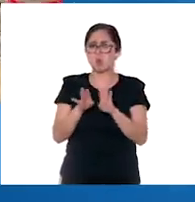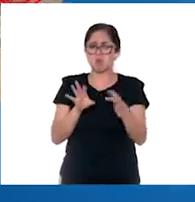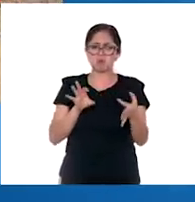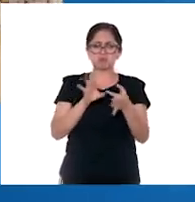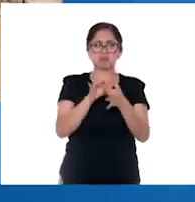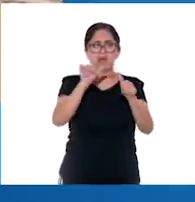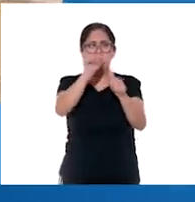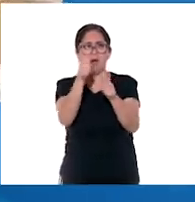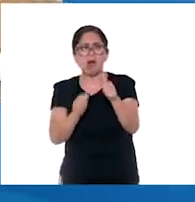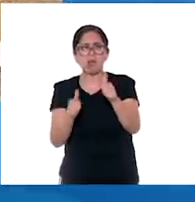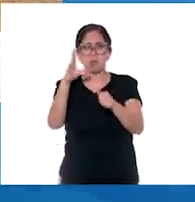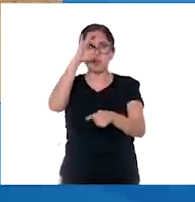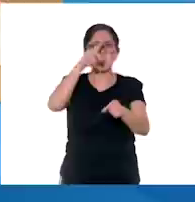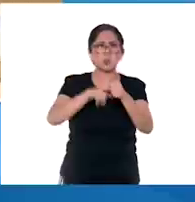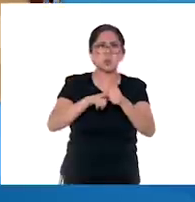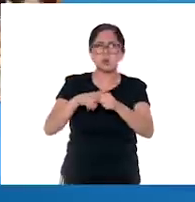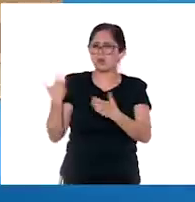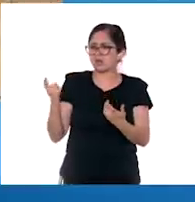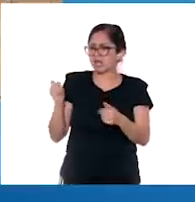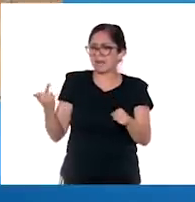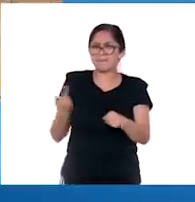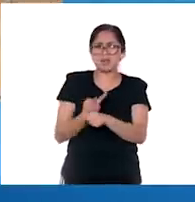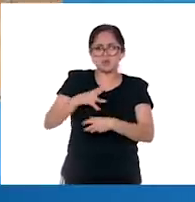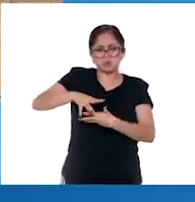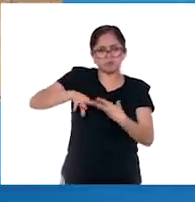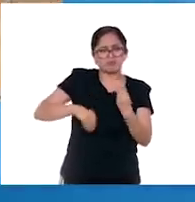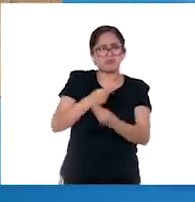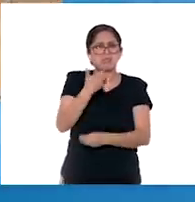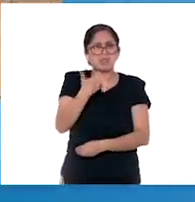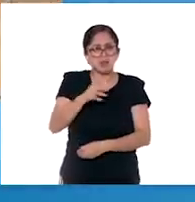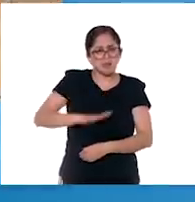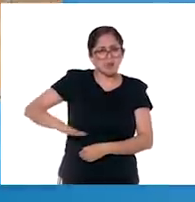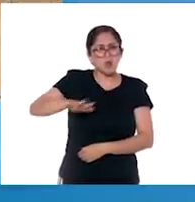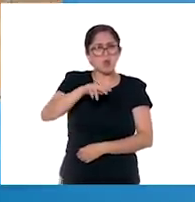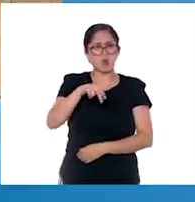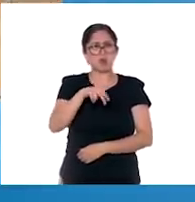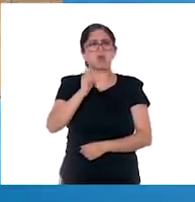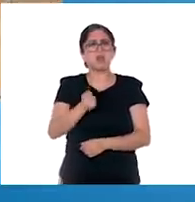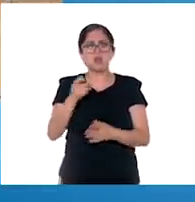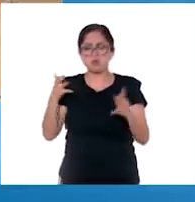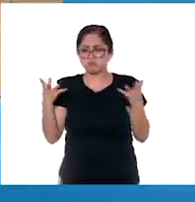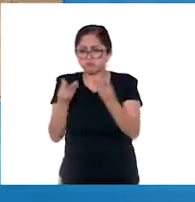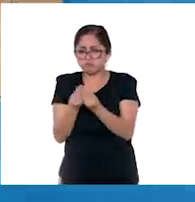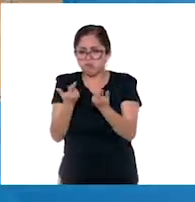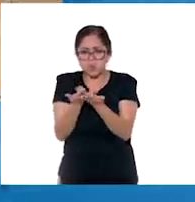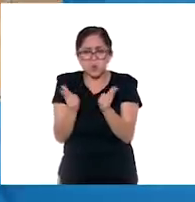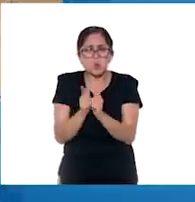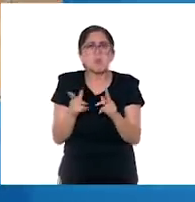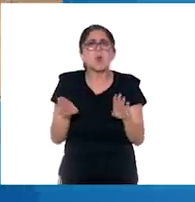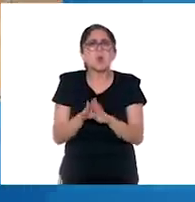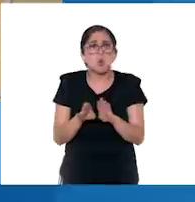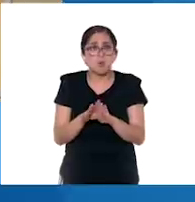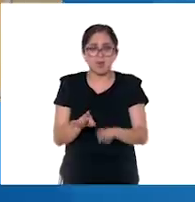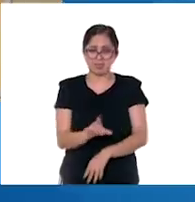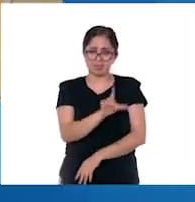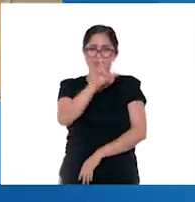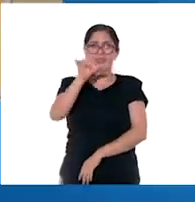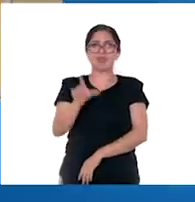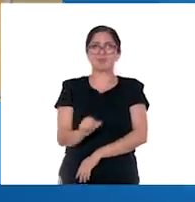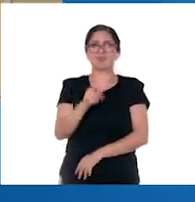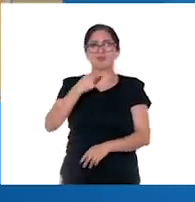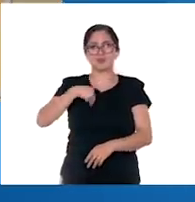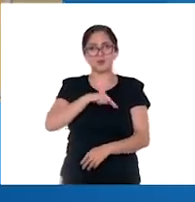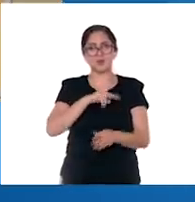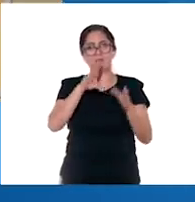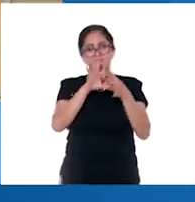cultura? ¿Qué tanta trascendencia tuvo la economía en Nuevo Hispana? ¿Cómo fue la organización de la sociedad? Todas las preguntas serán contestadas en el